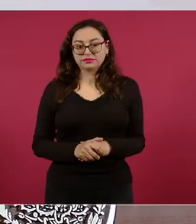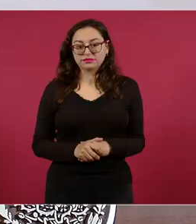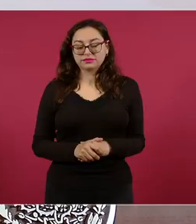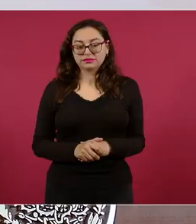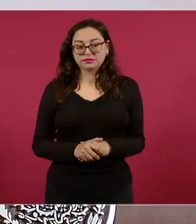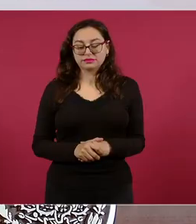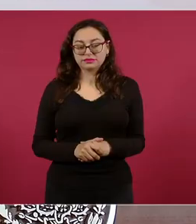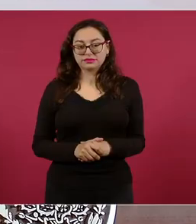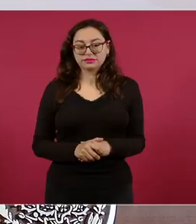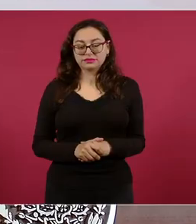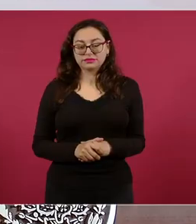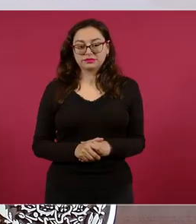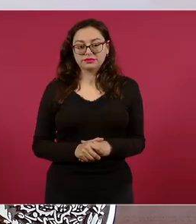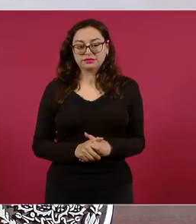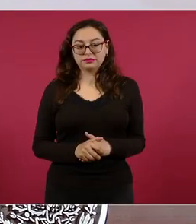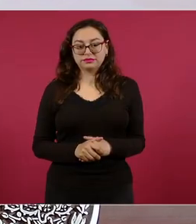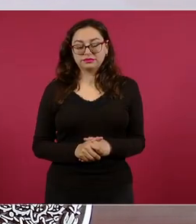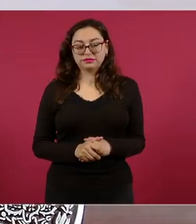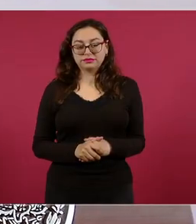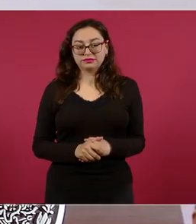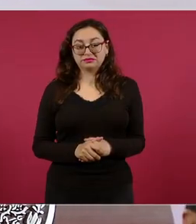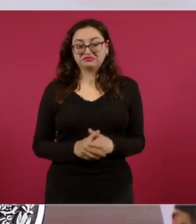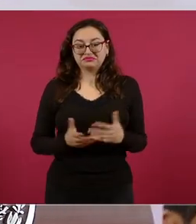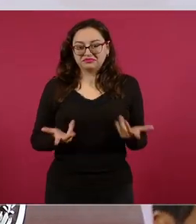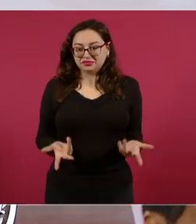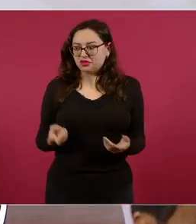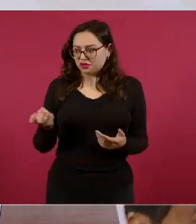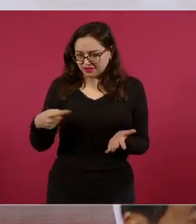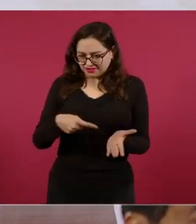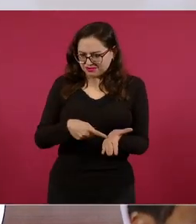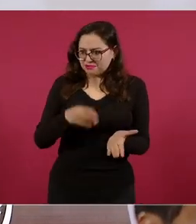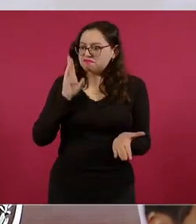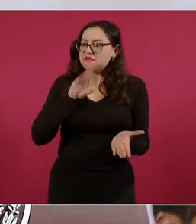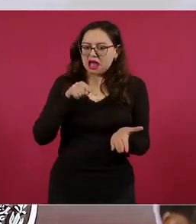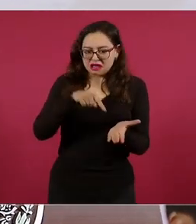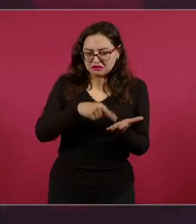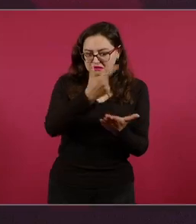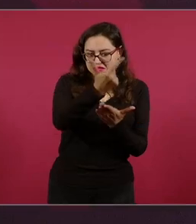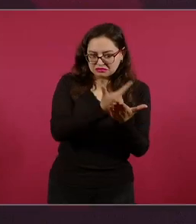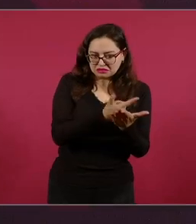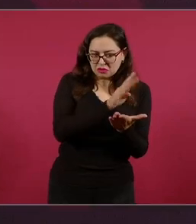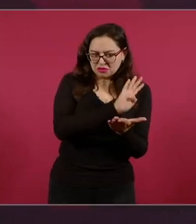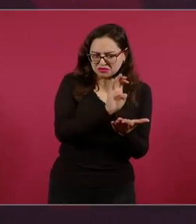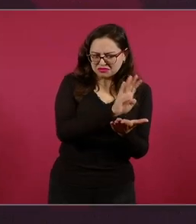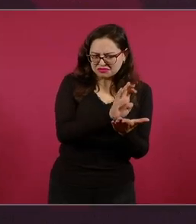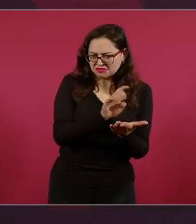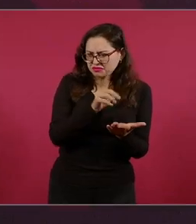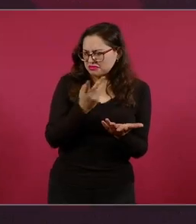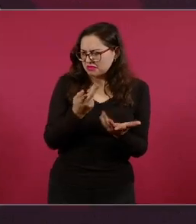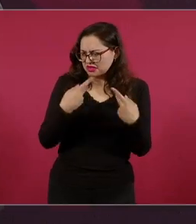Y no quisieron contar los votos